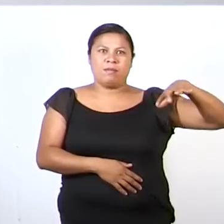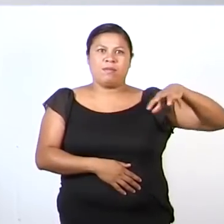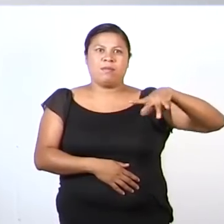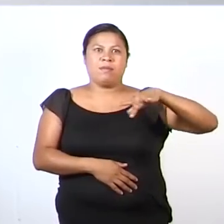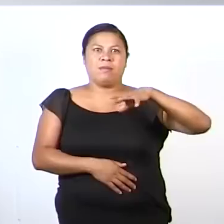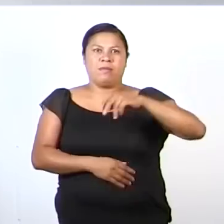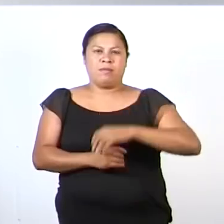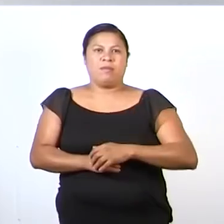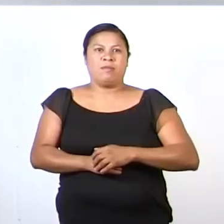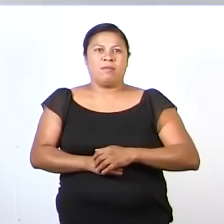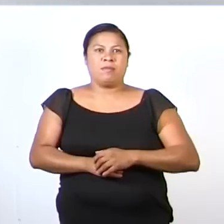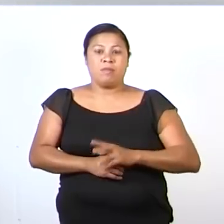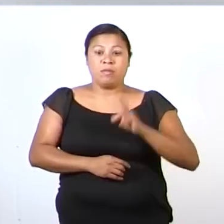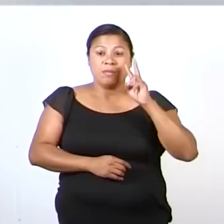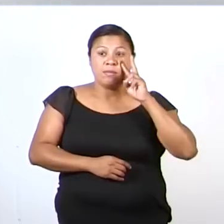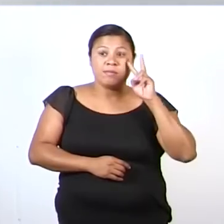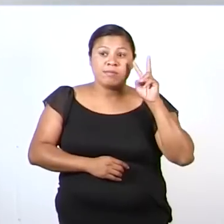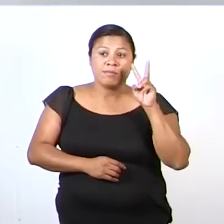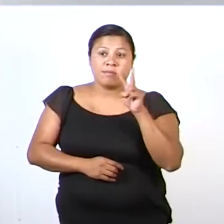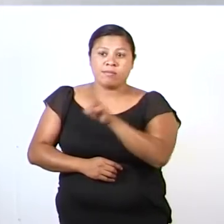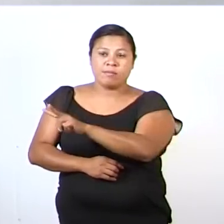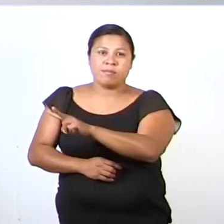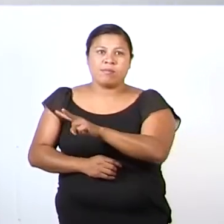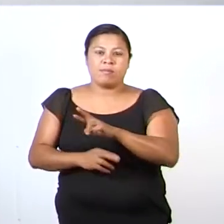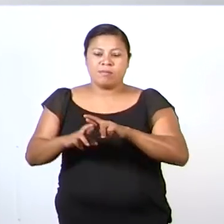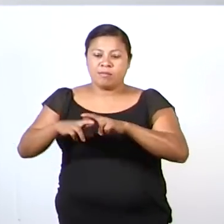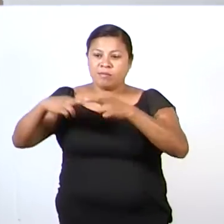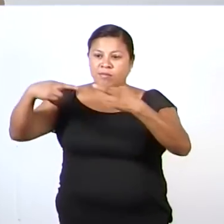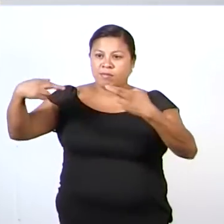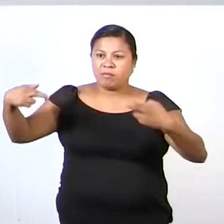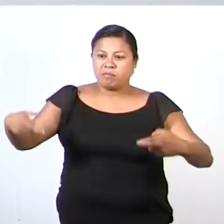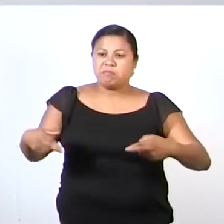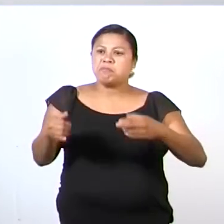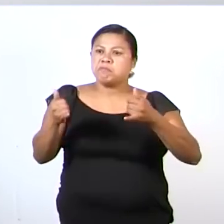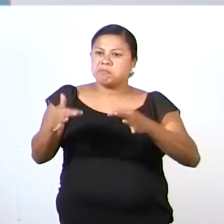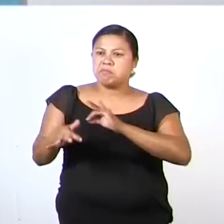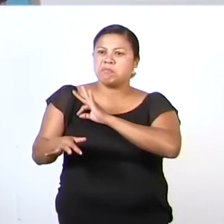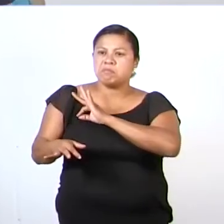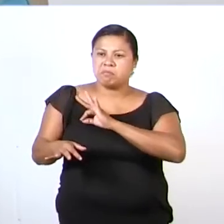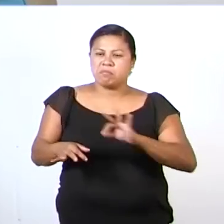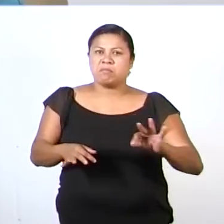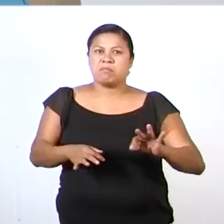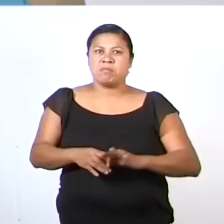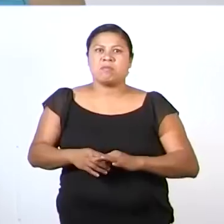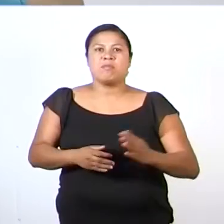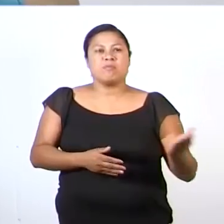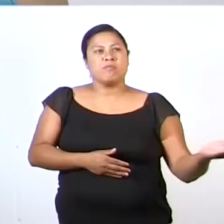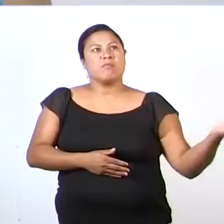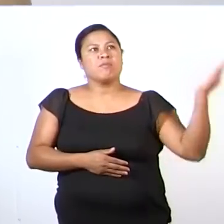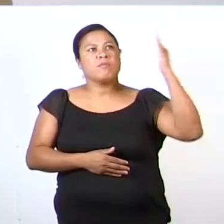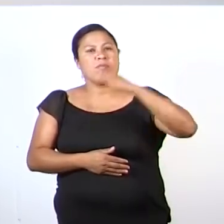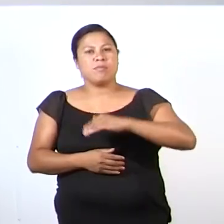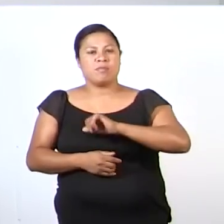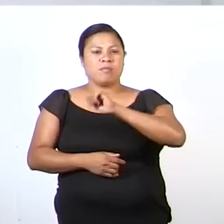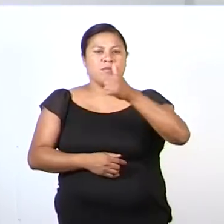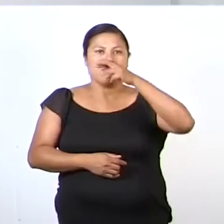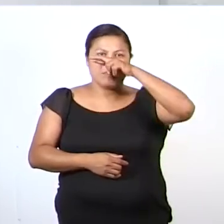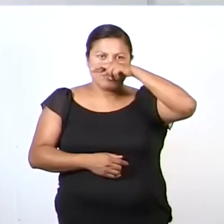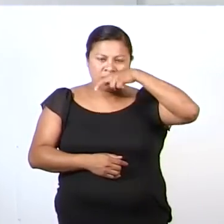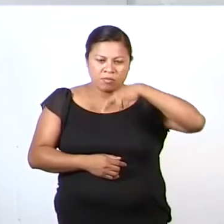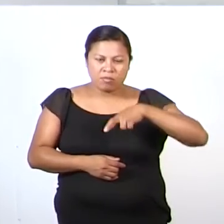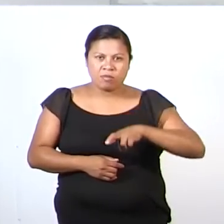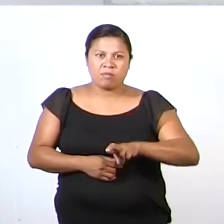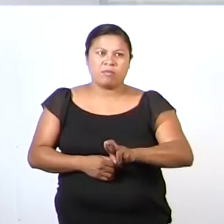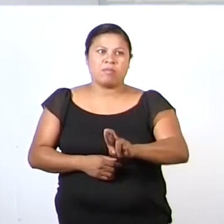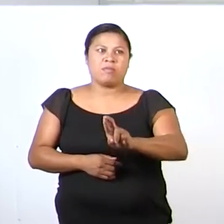araña Como veían que resistía, fueron a llamar a